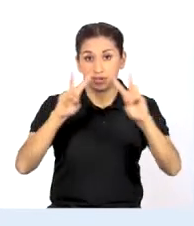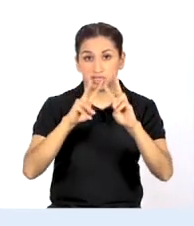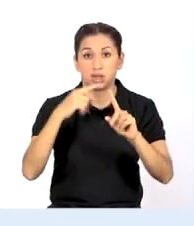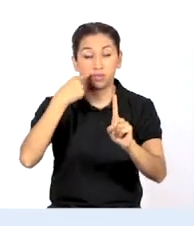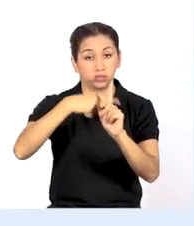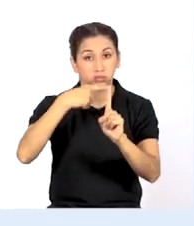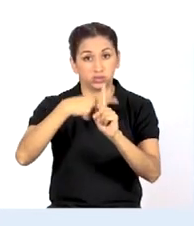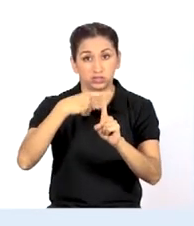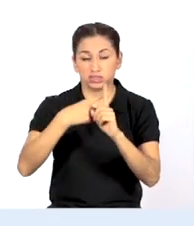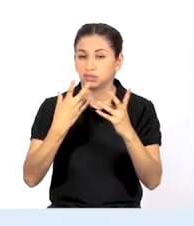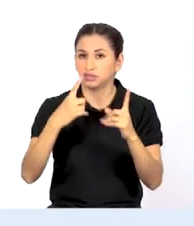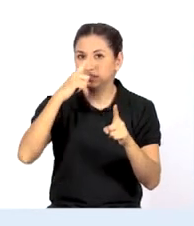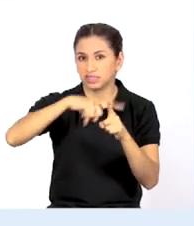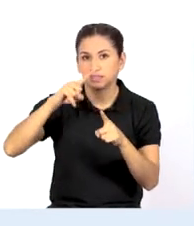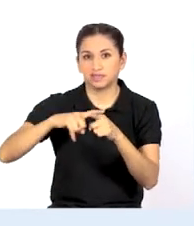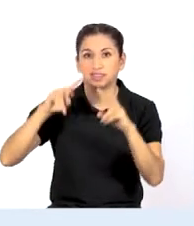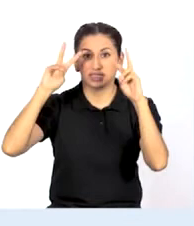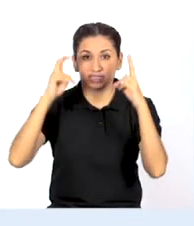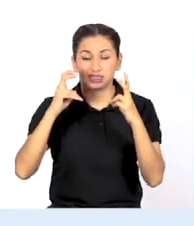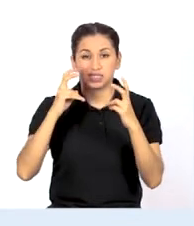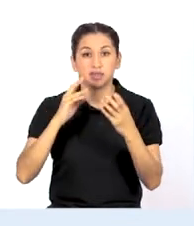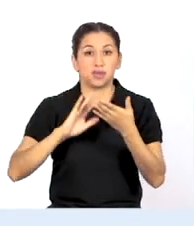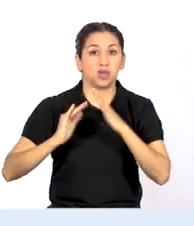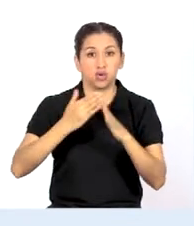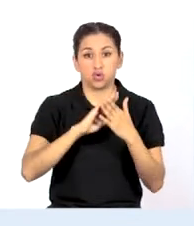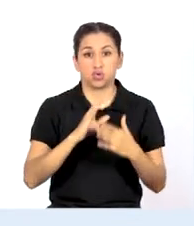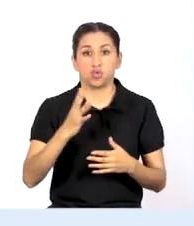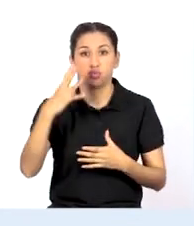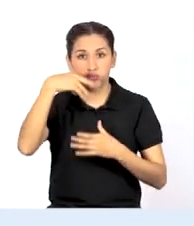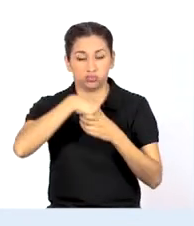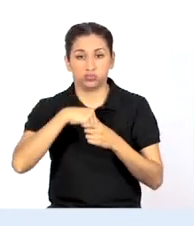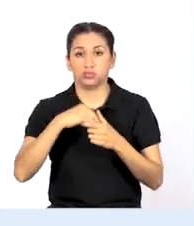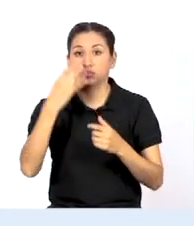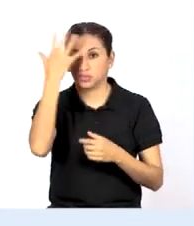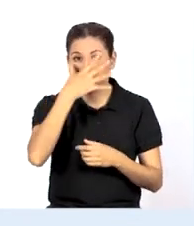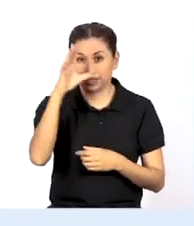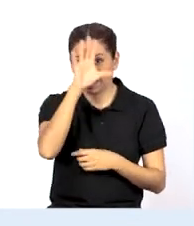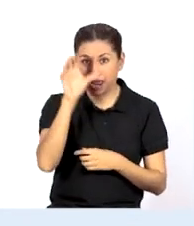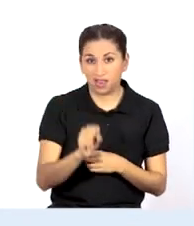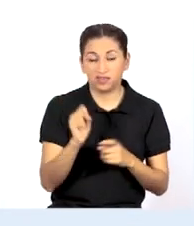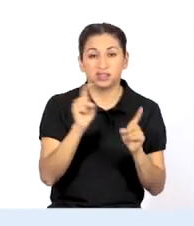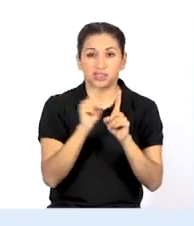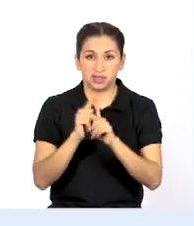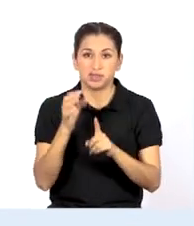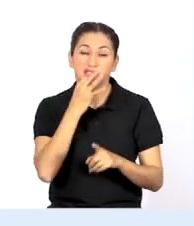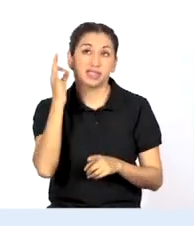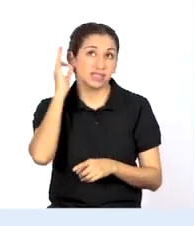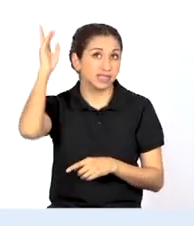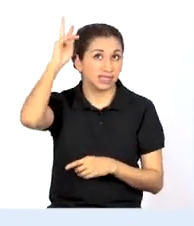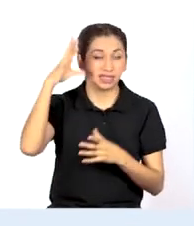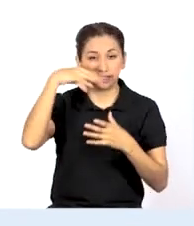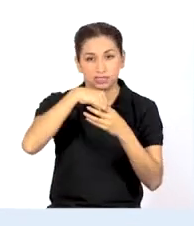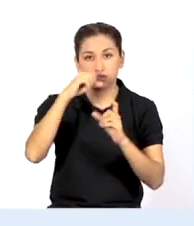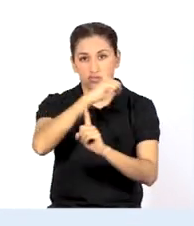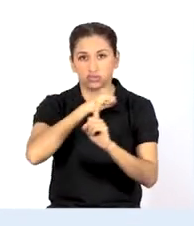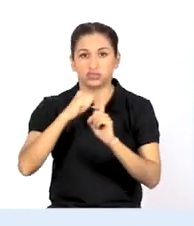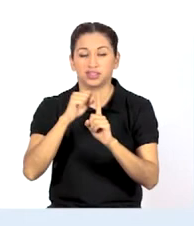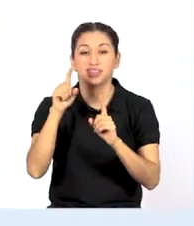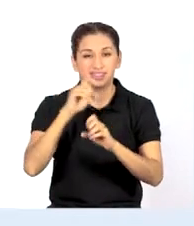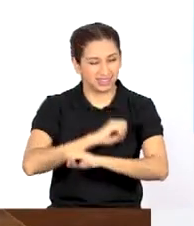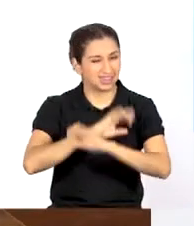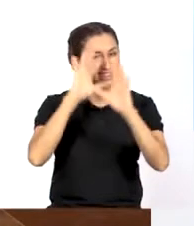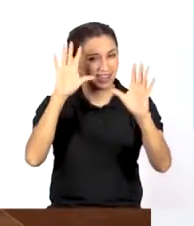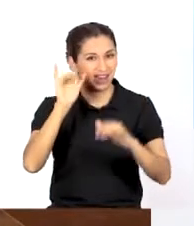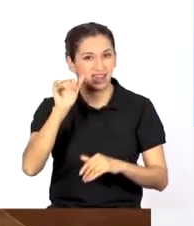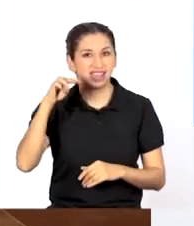positivamente los aportes de la diversidad cultural del colectivo afroperuano y los pueblos indígenas u originarios a la sociedad. La